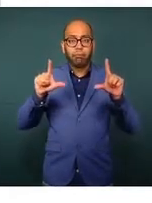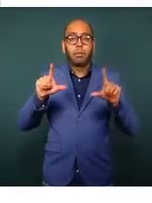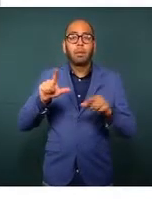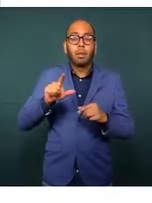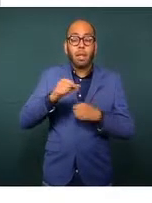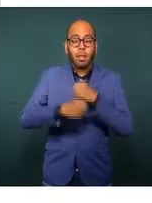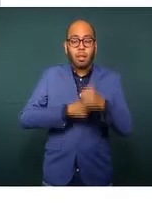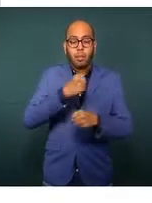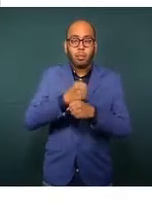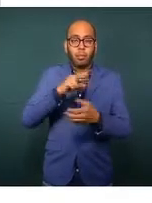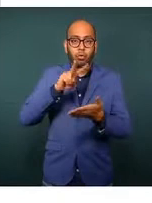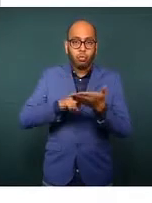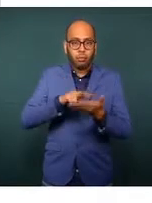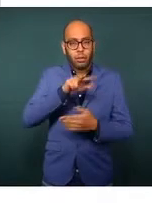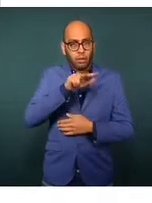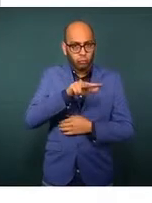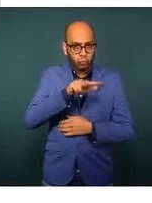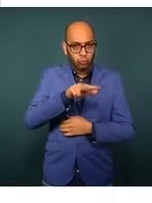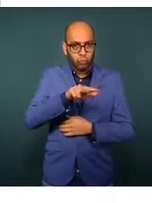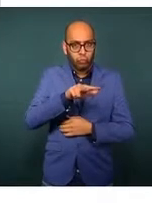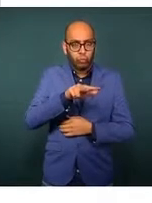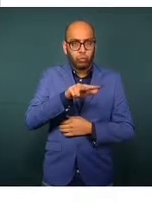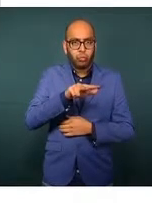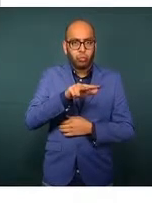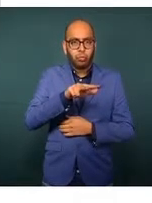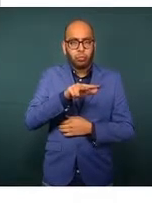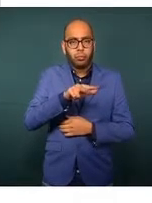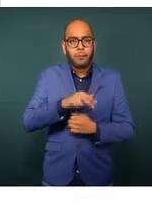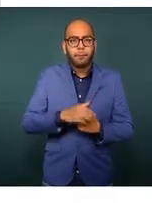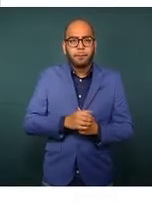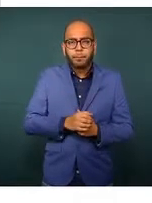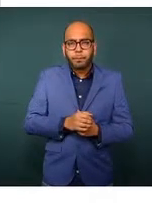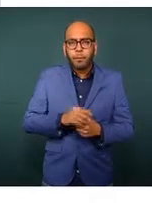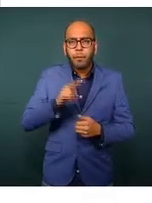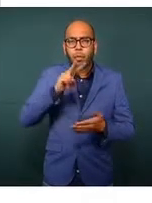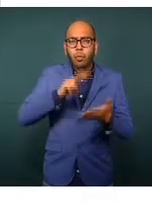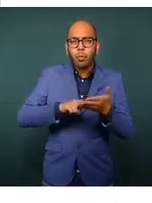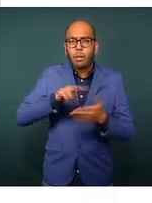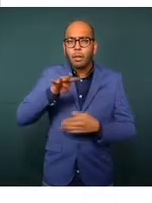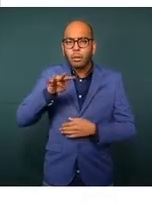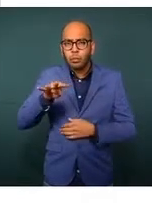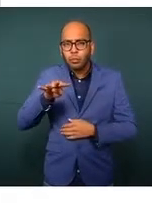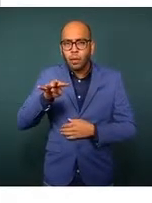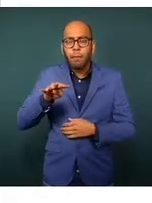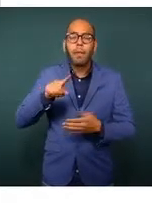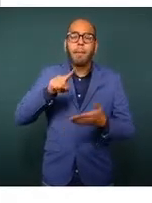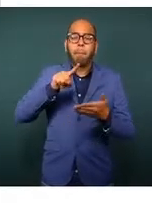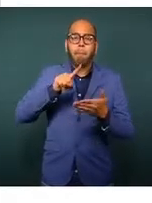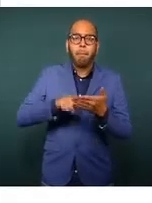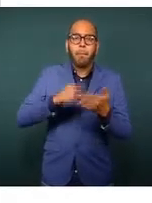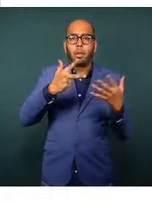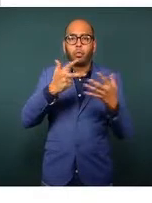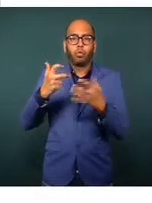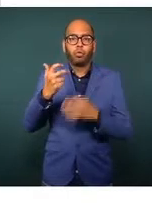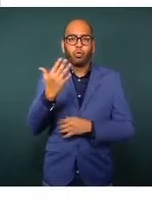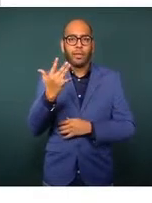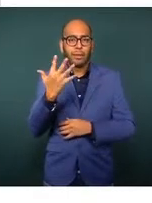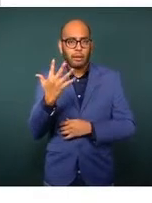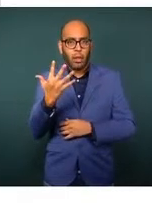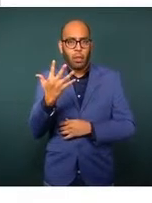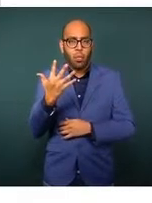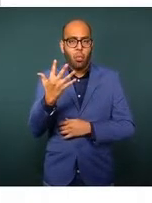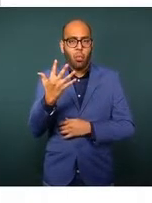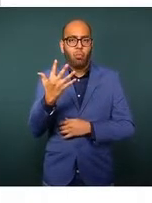2018, 2023 delitos, 2019, mil ochocientos cincuenta y cinco,